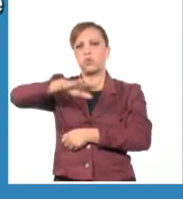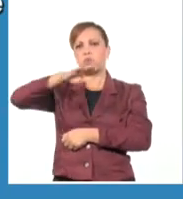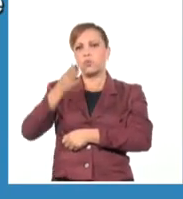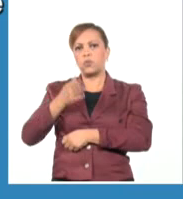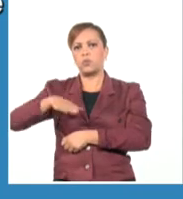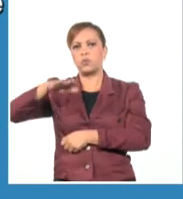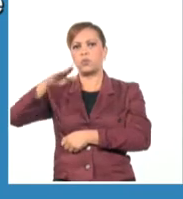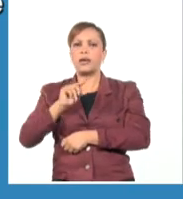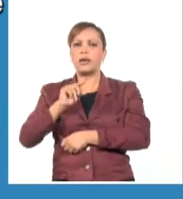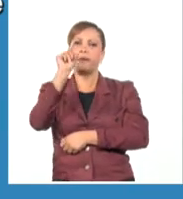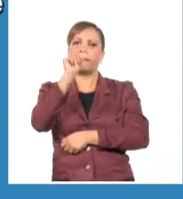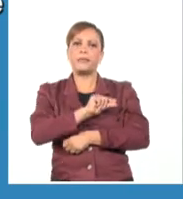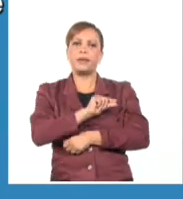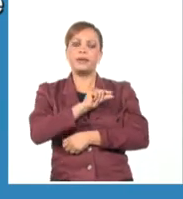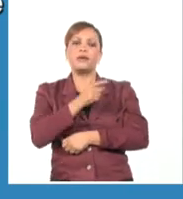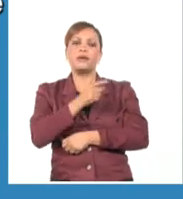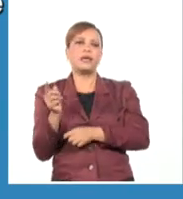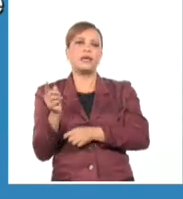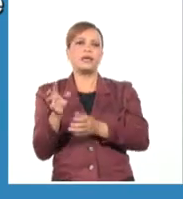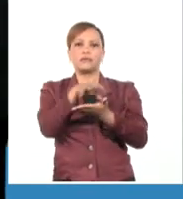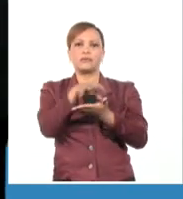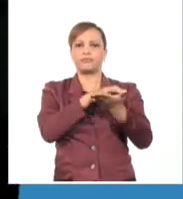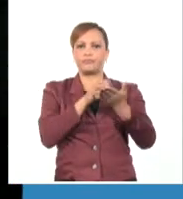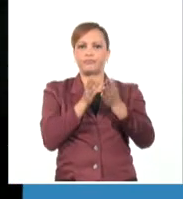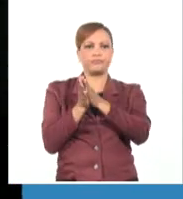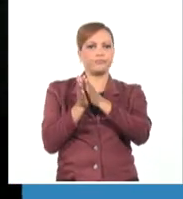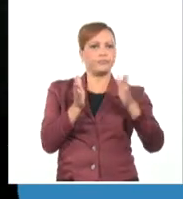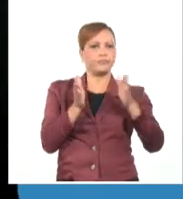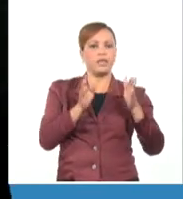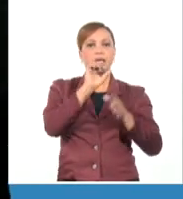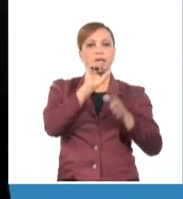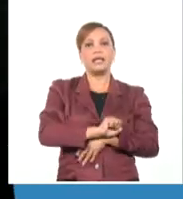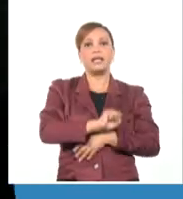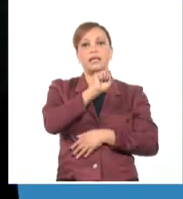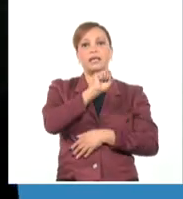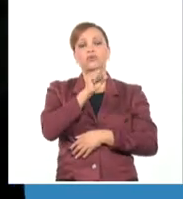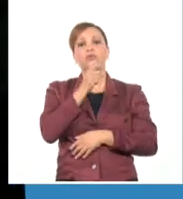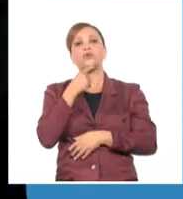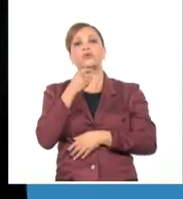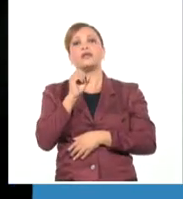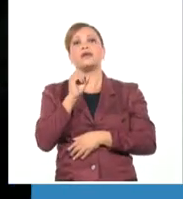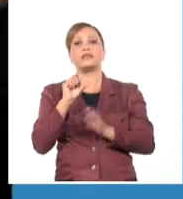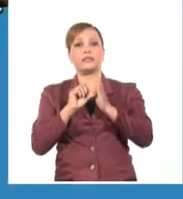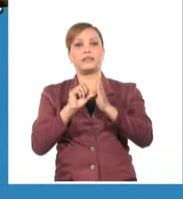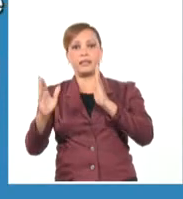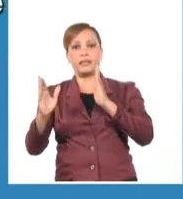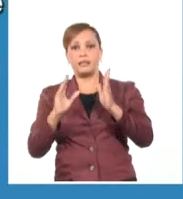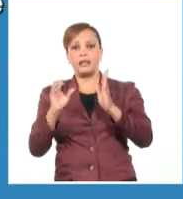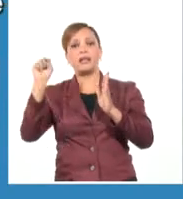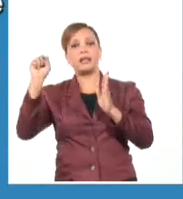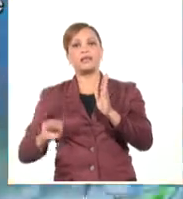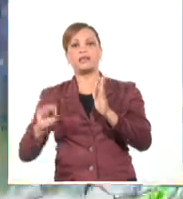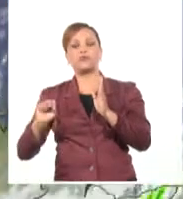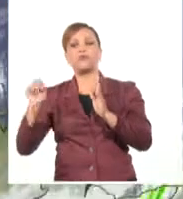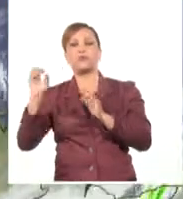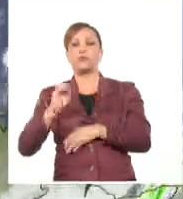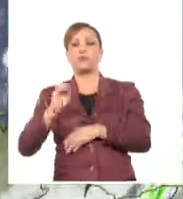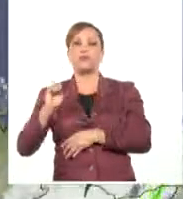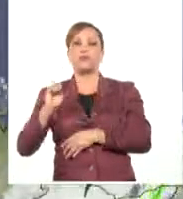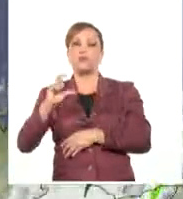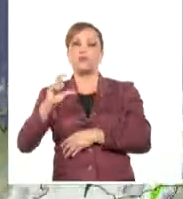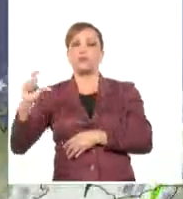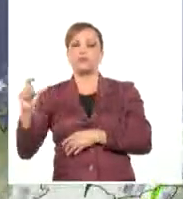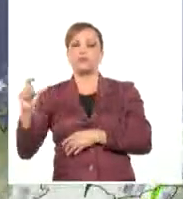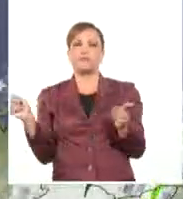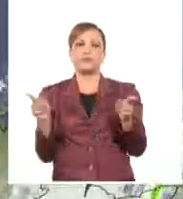oriental, poco oleaje en el resto de los litorales, excepto en la sur occidental y central, donde la mar estará tranquila. En resumen, mis amigos,